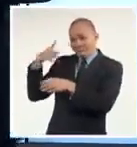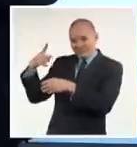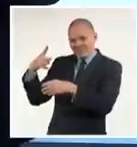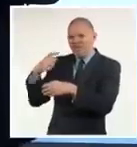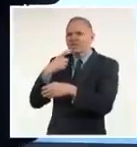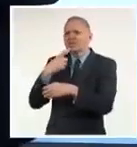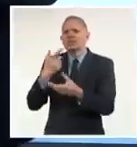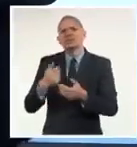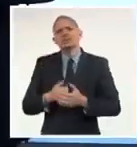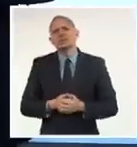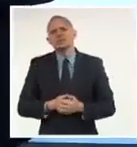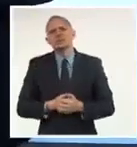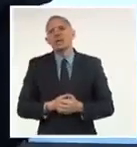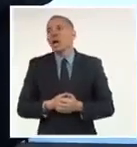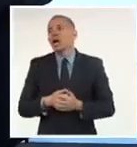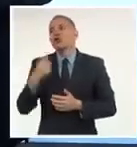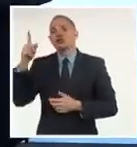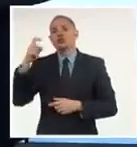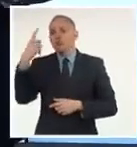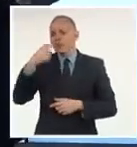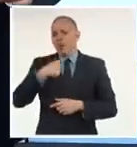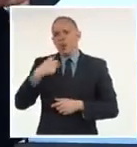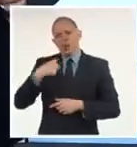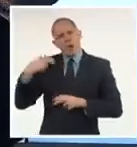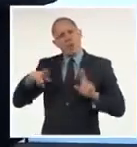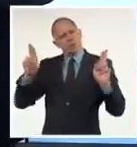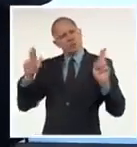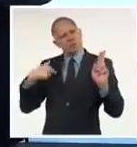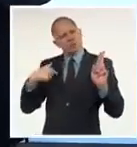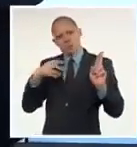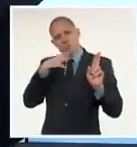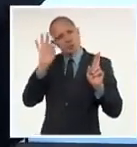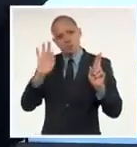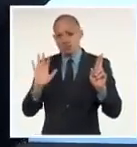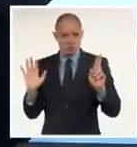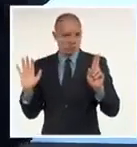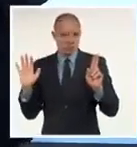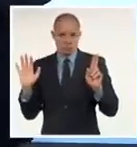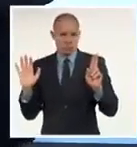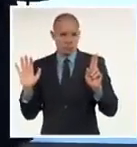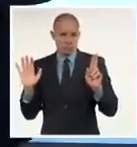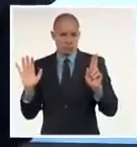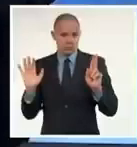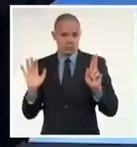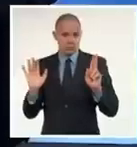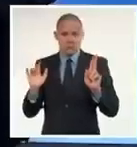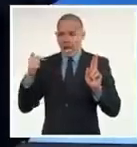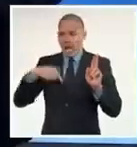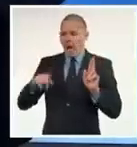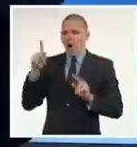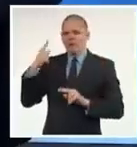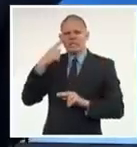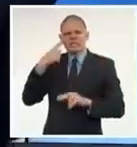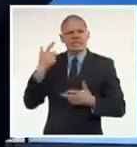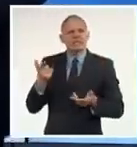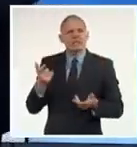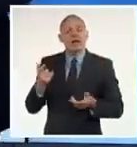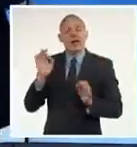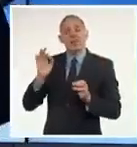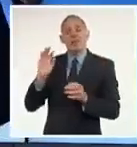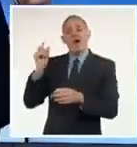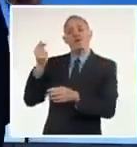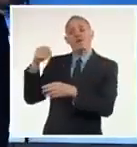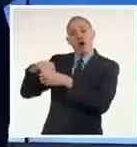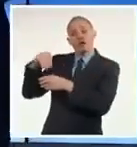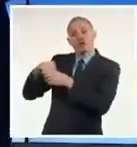importantes violaciones de lo acordado, que constituyen la esencia del por qué se afirma que el fondo buitre no